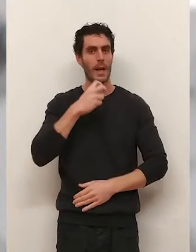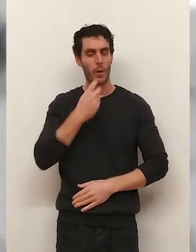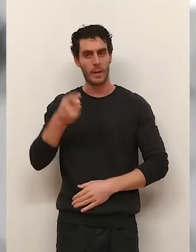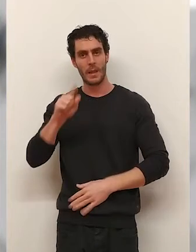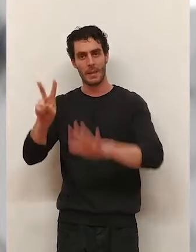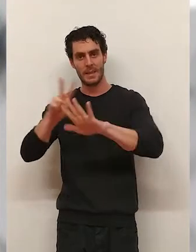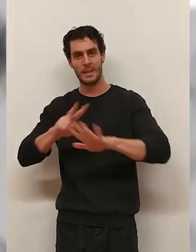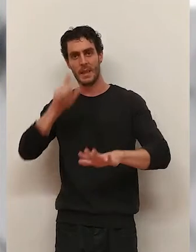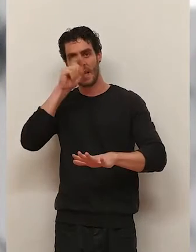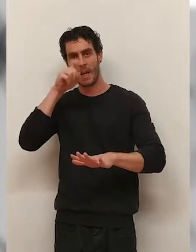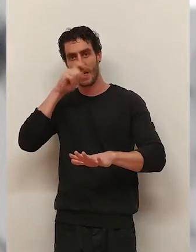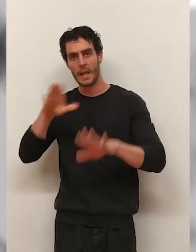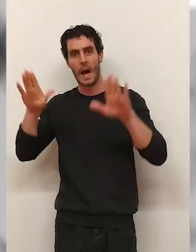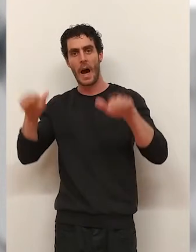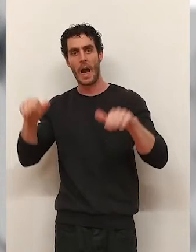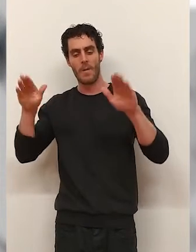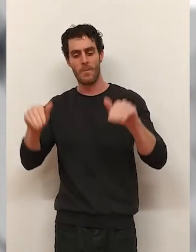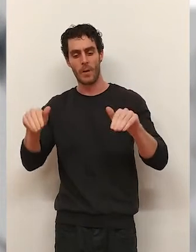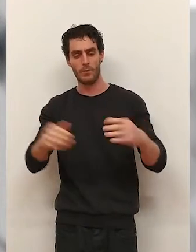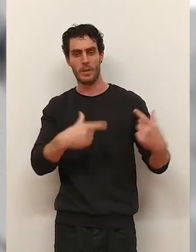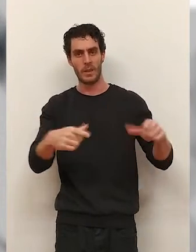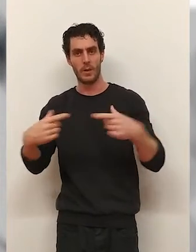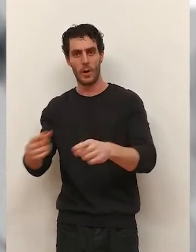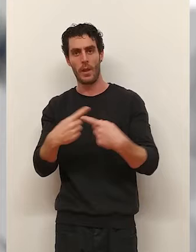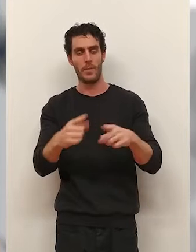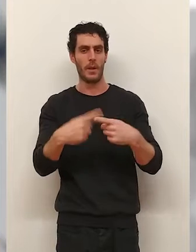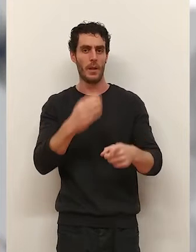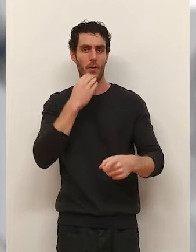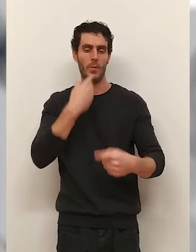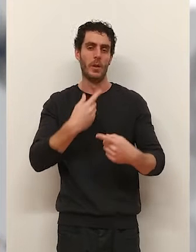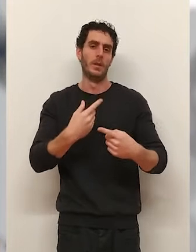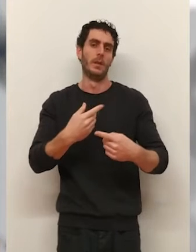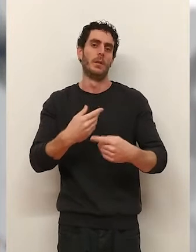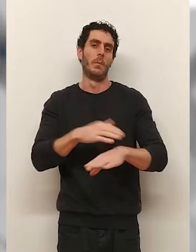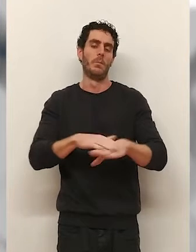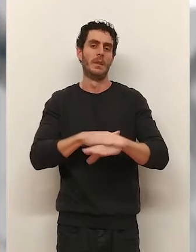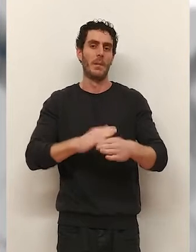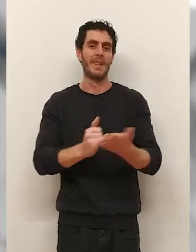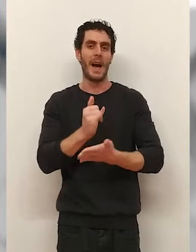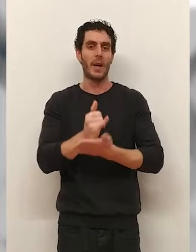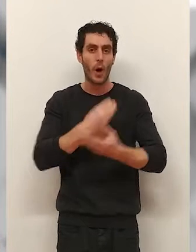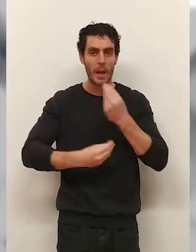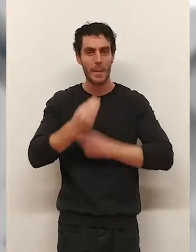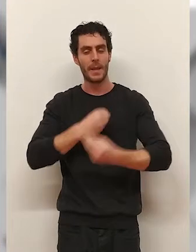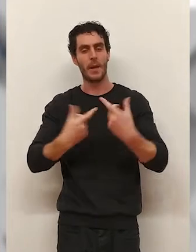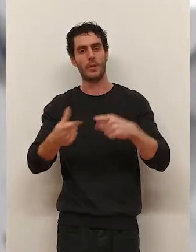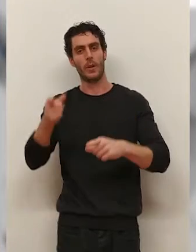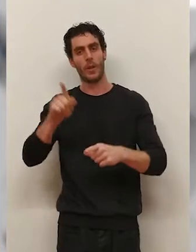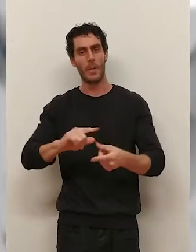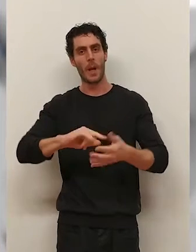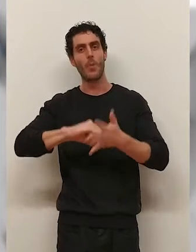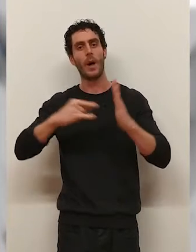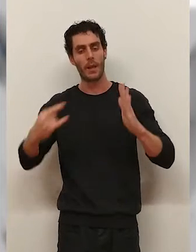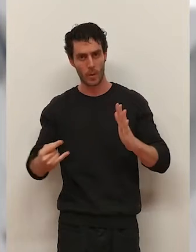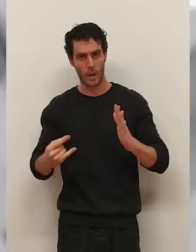y 7 al polígono de Alfaro. Son de diferentes sectores. Fundamentalmente del sector agroalimentario, del sector también